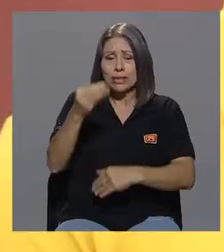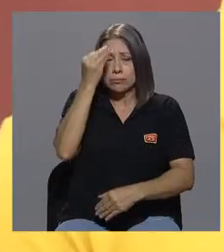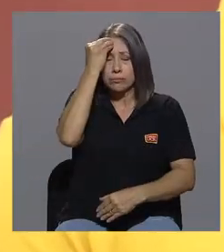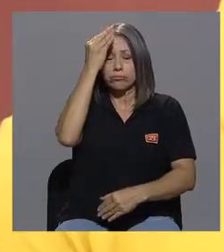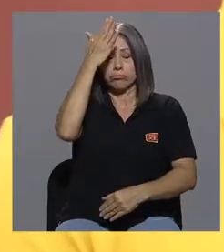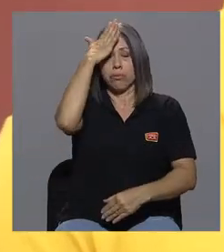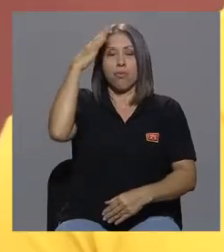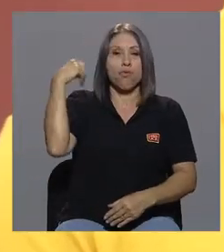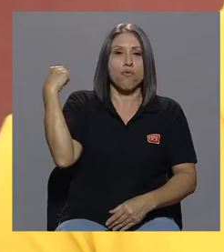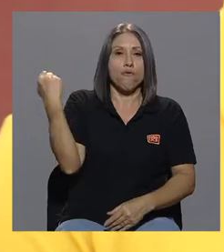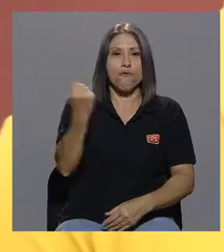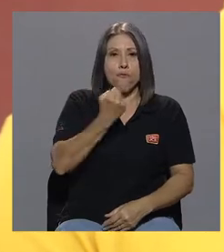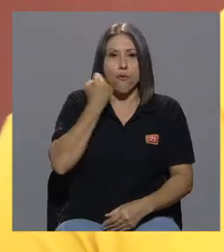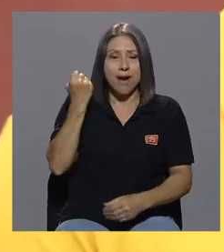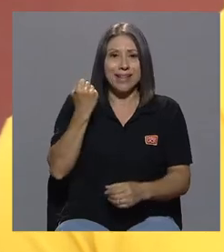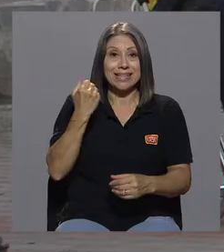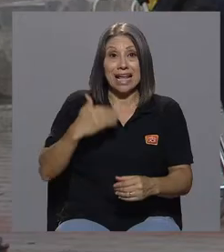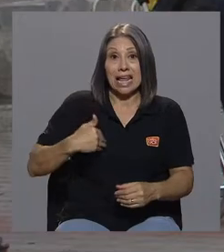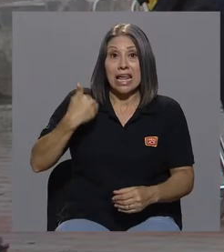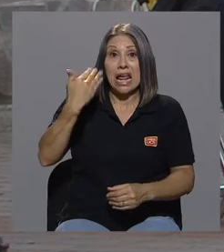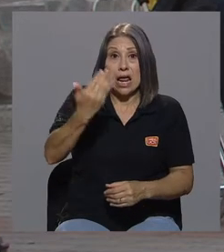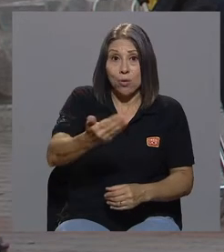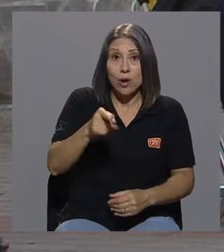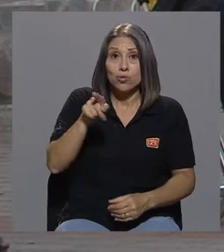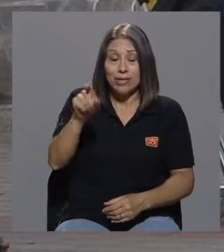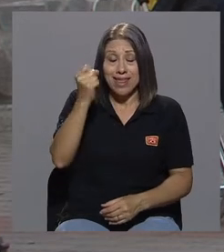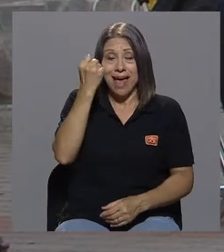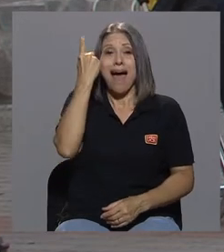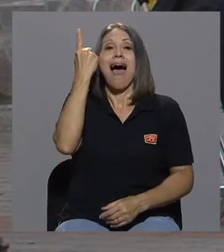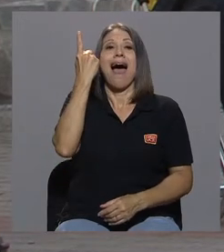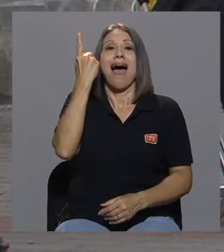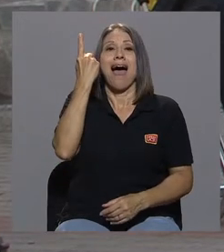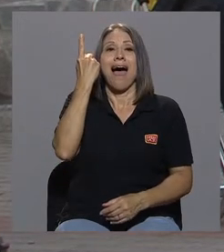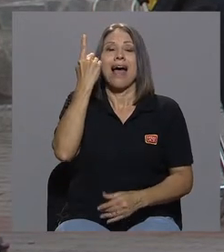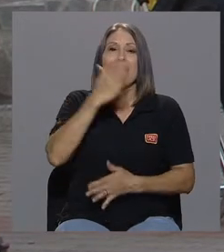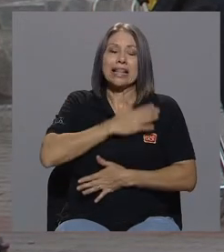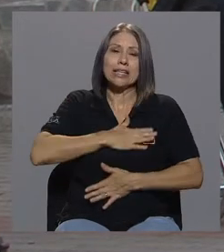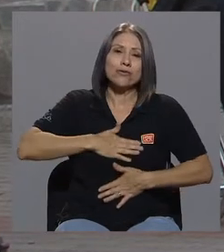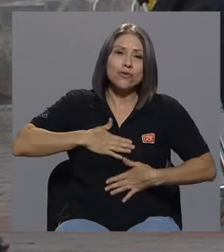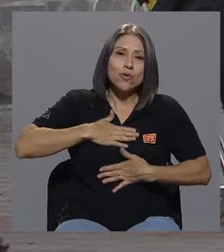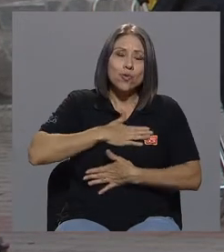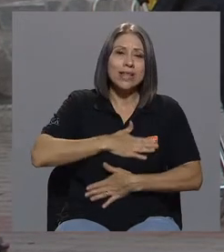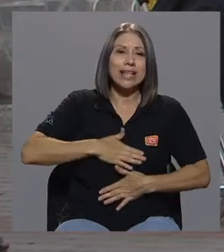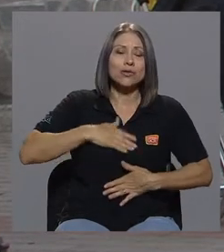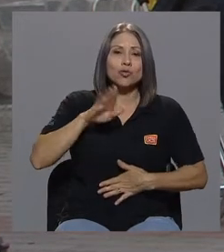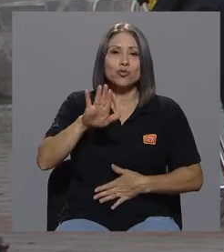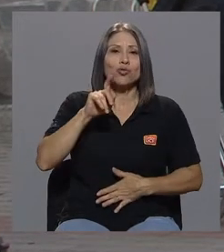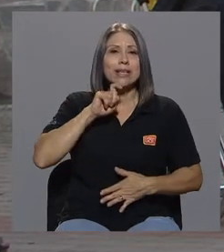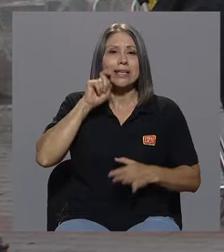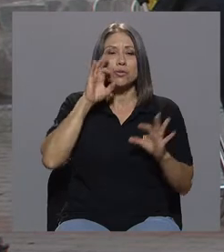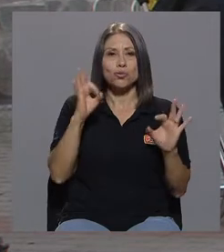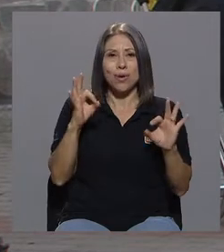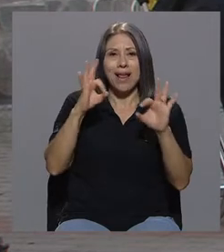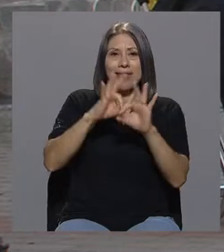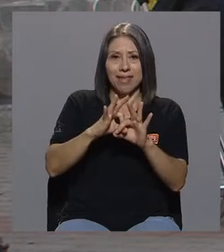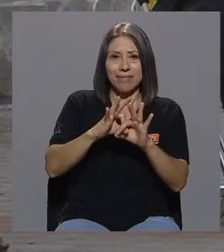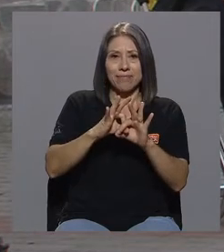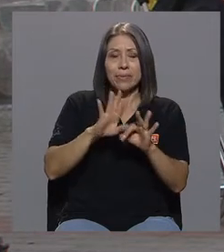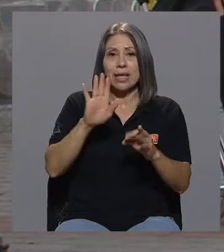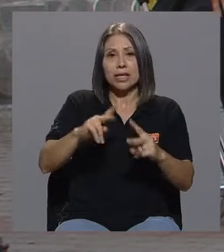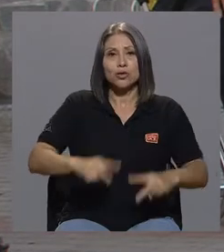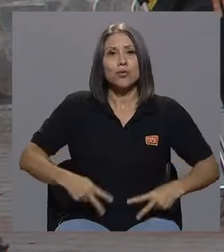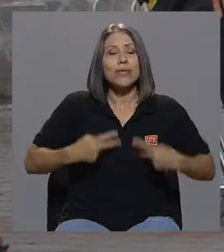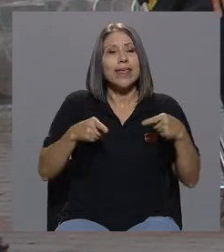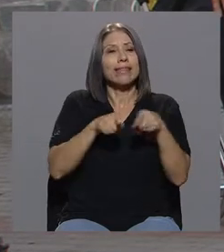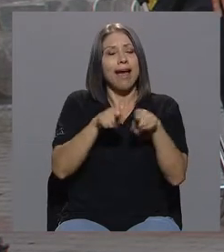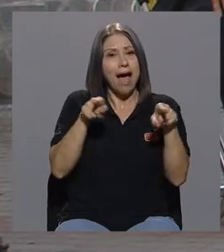que le hacen inclusive luego poder entender que era el disfrute de su sexualidad, que era algo que en su vida también le marcó de